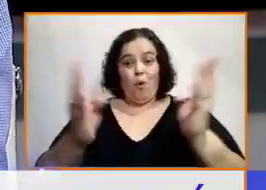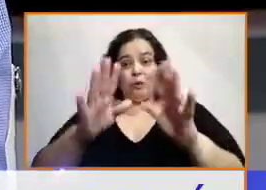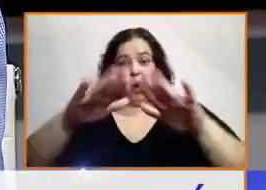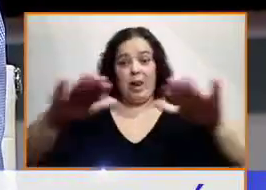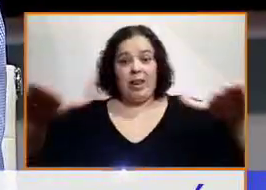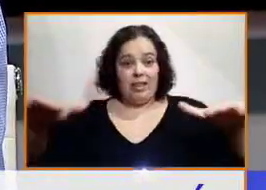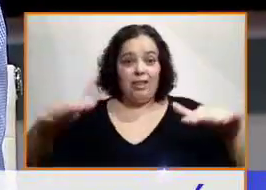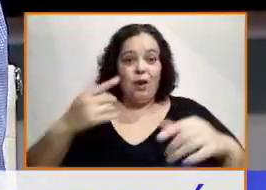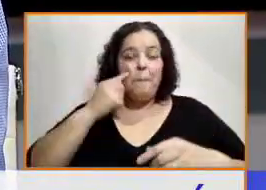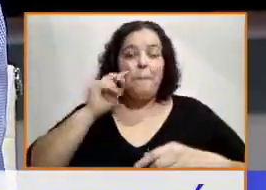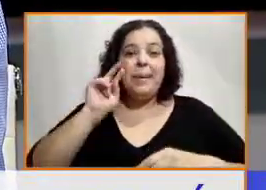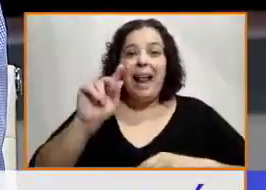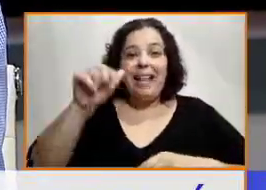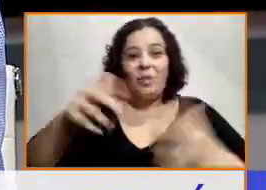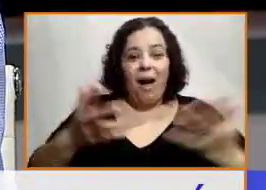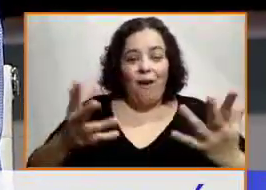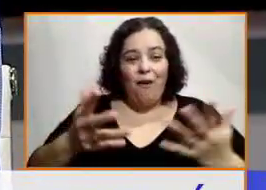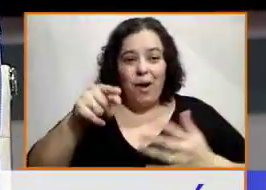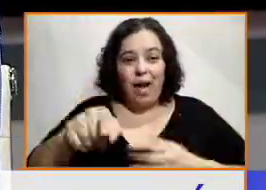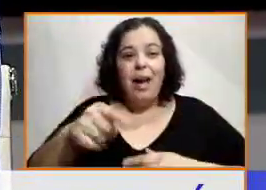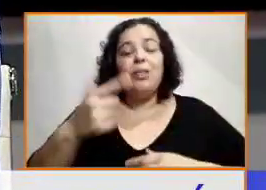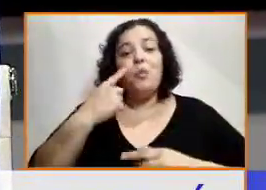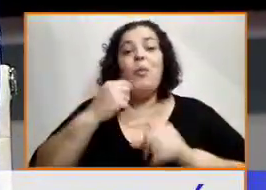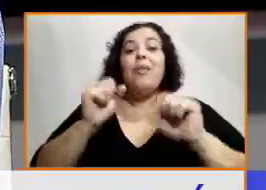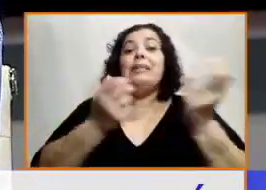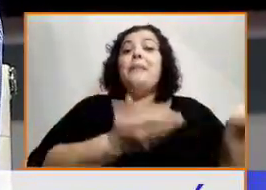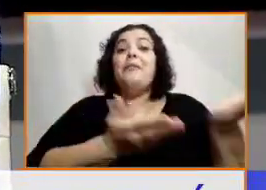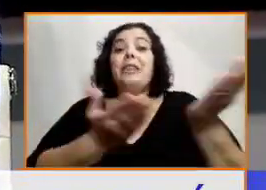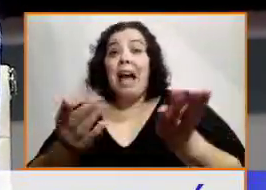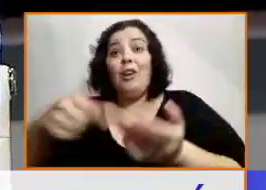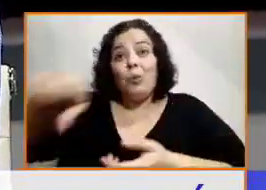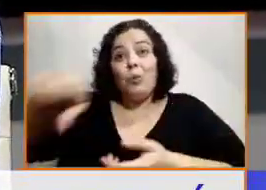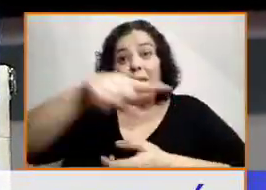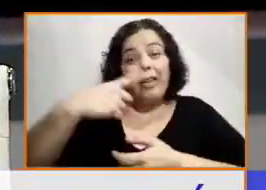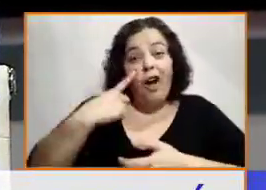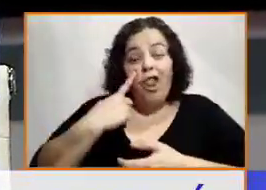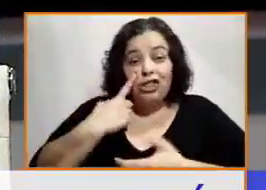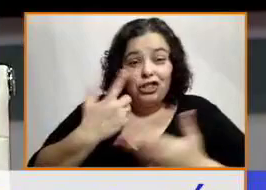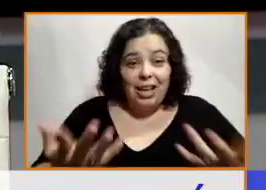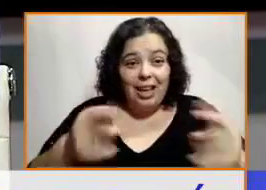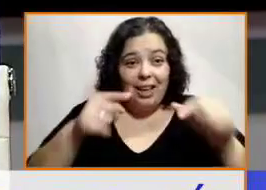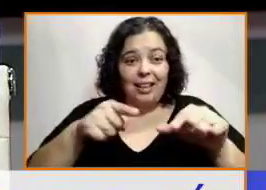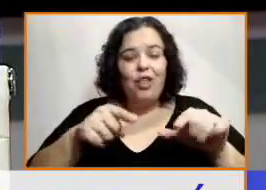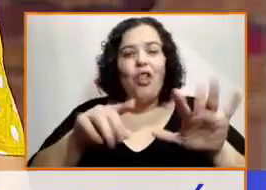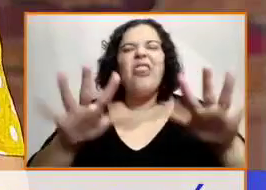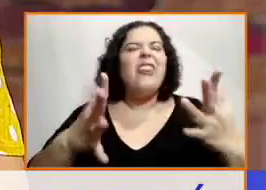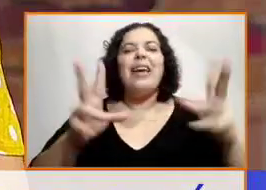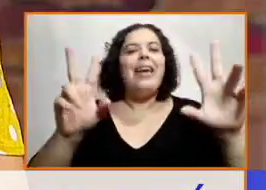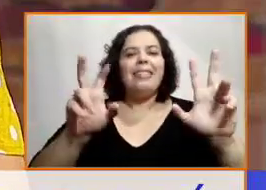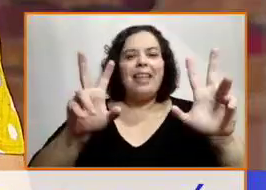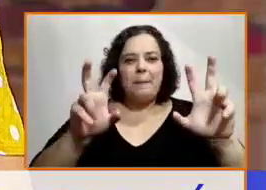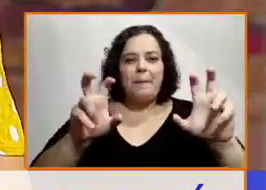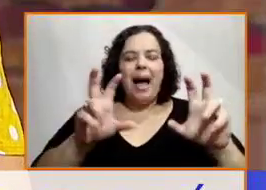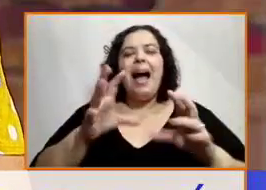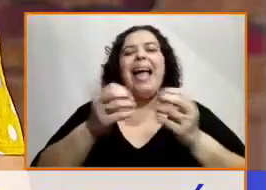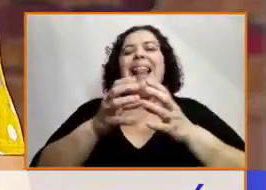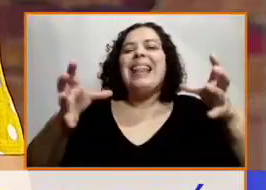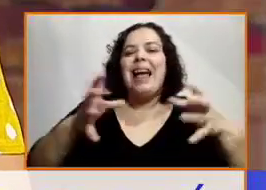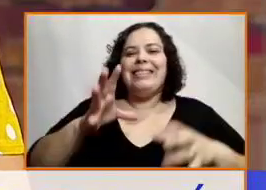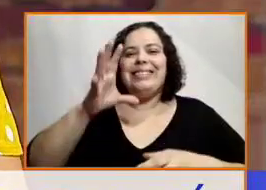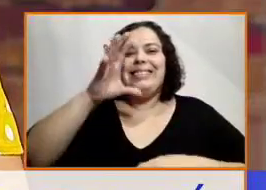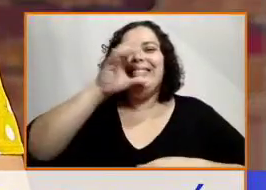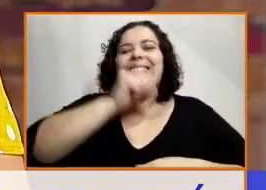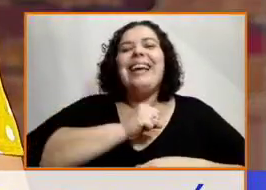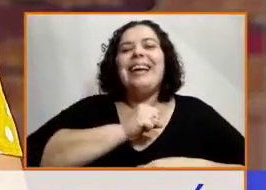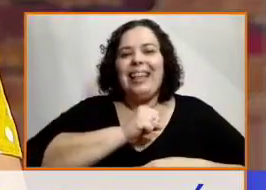historia, de qué se trata el gran secreto, para que empiecen a adivinar por dónde va la historia. Bueno, no voy a revelar ningún